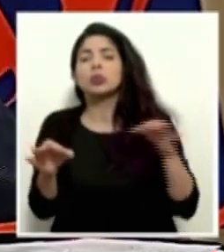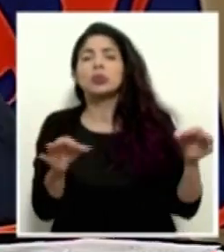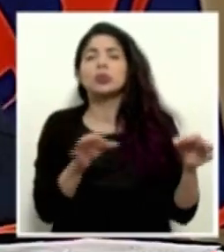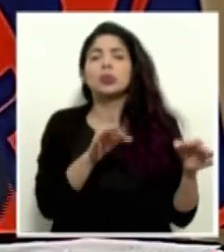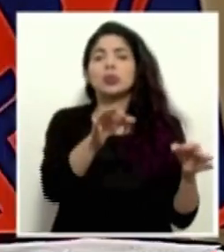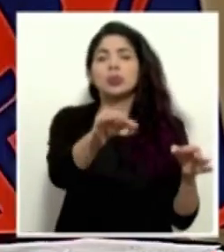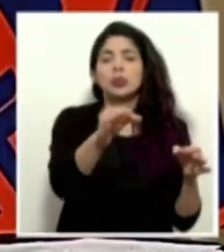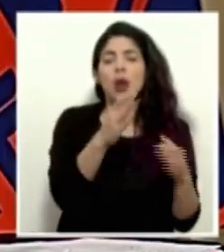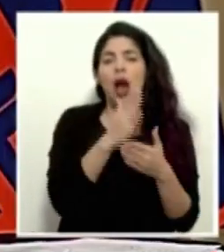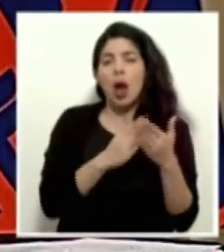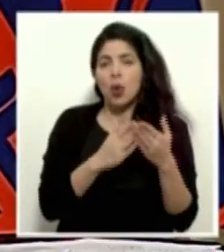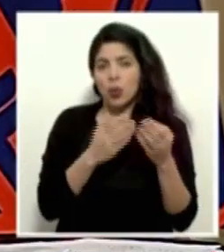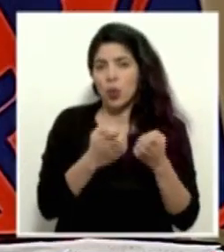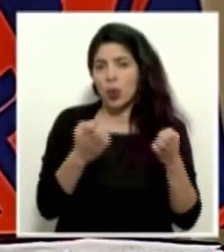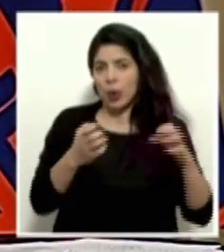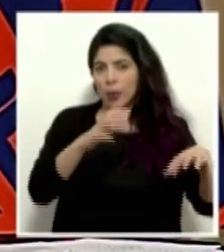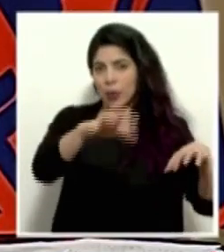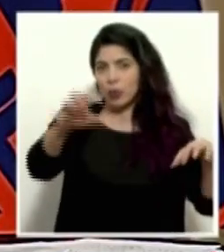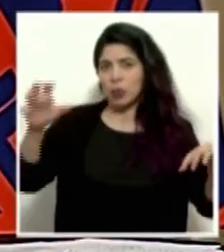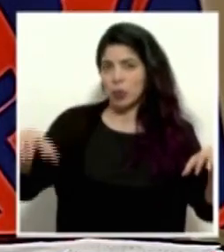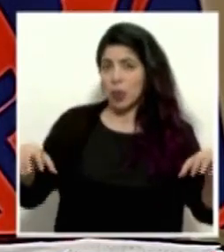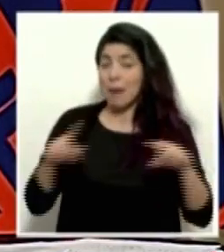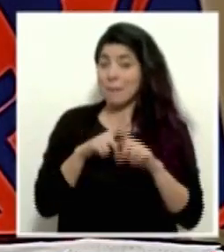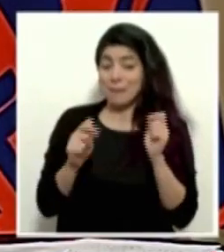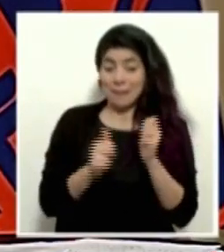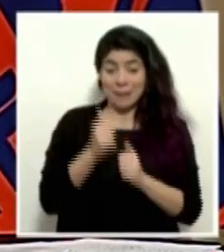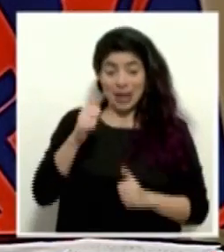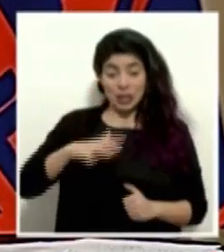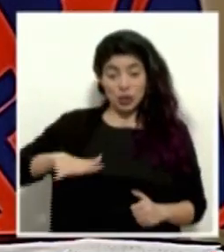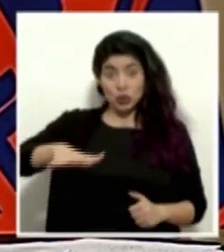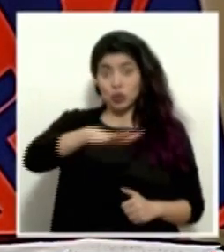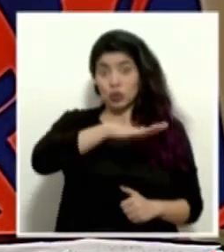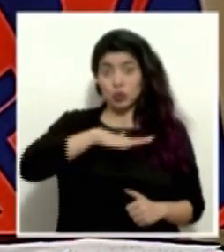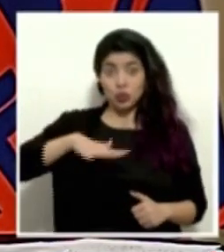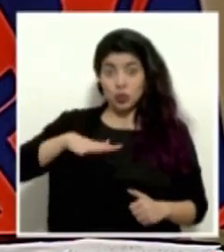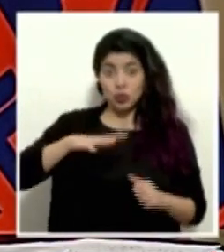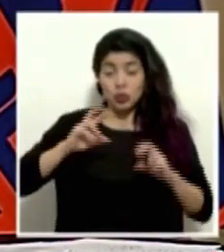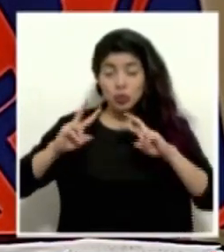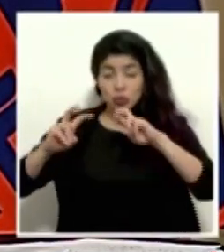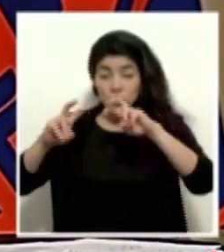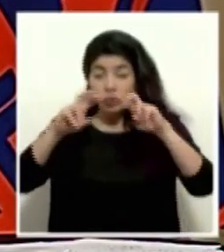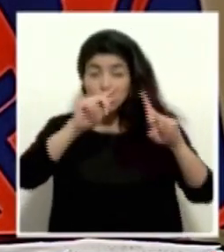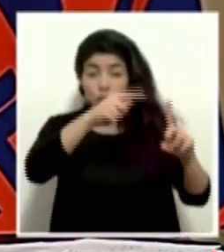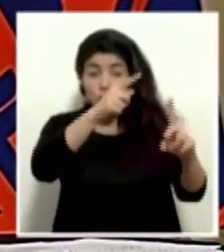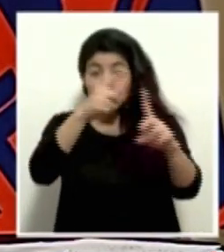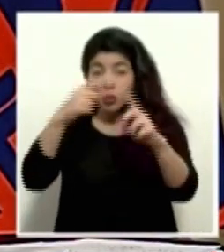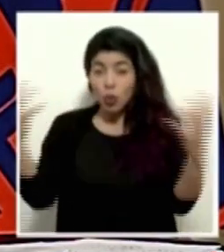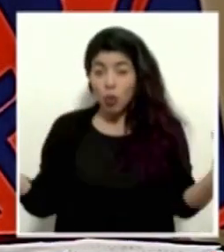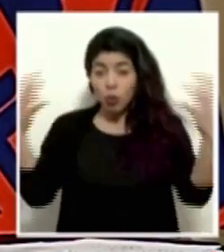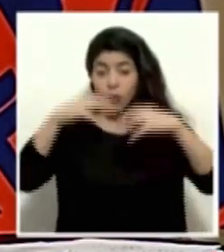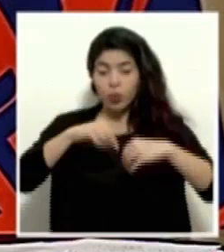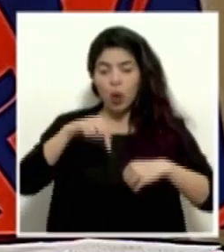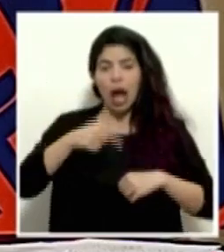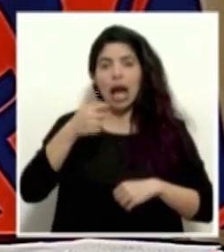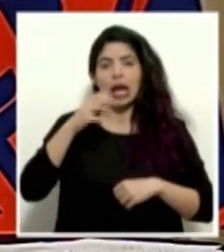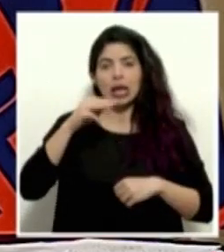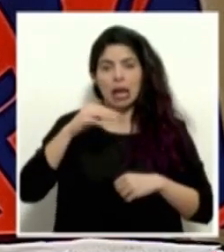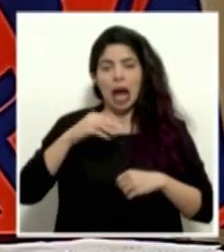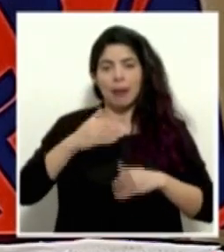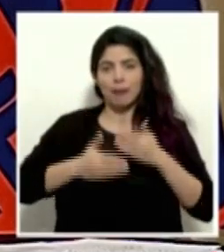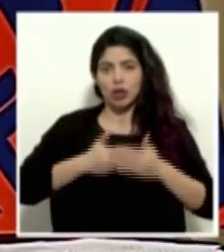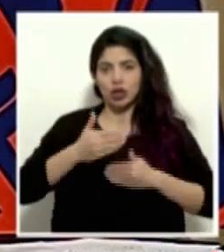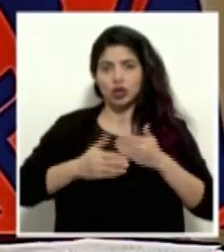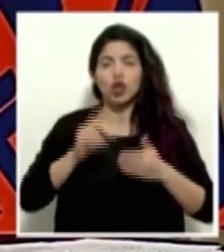descentralización por algunos equipos en el resto del país, pero la mayoría del análisis de las pruebas se sigue haciendo en la GAM, principalmente